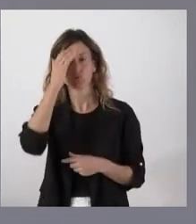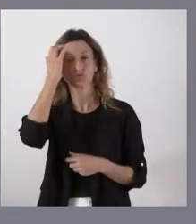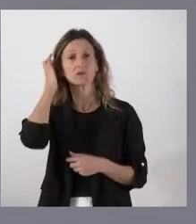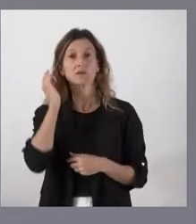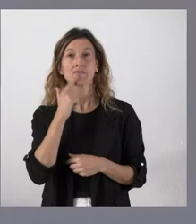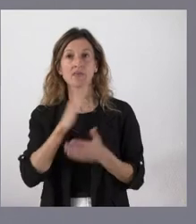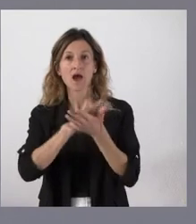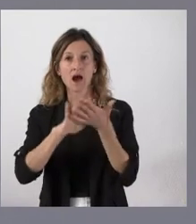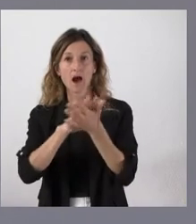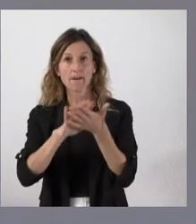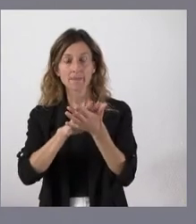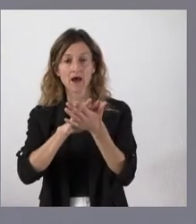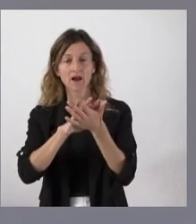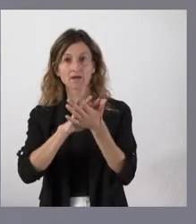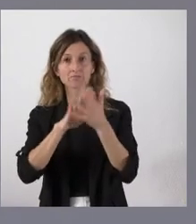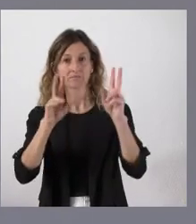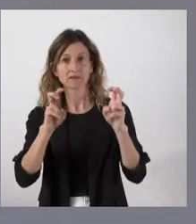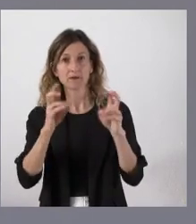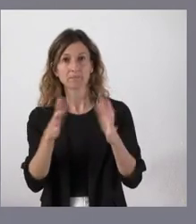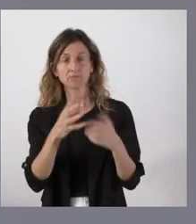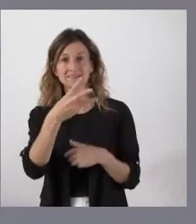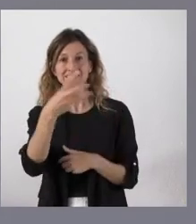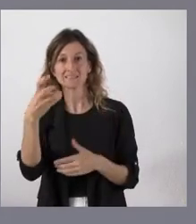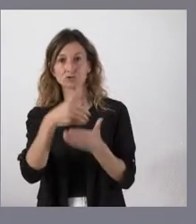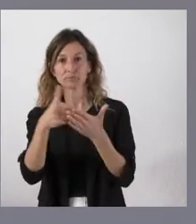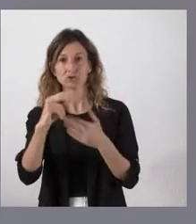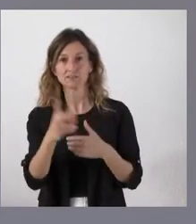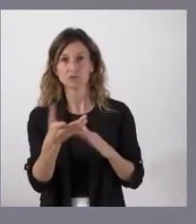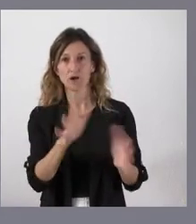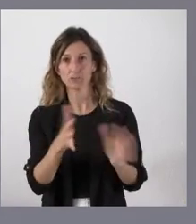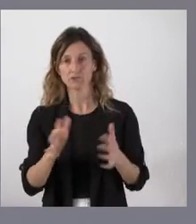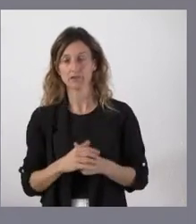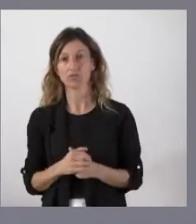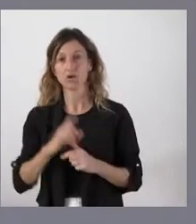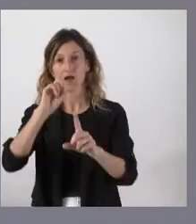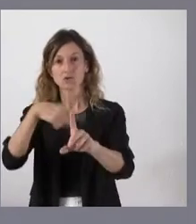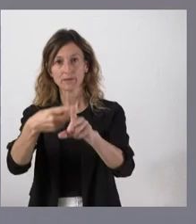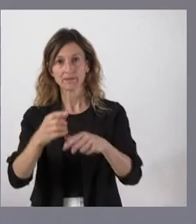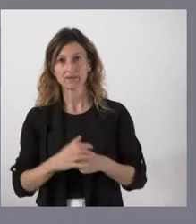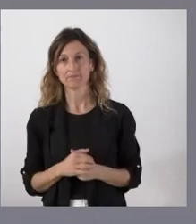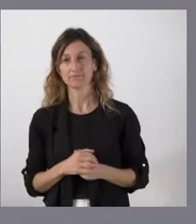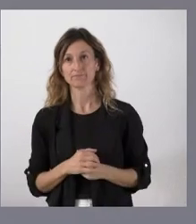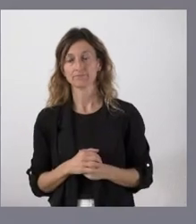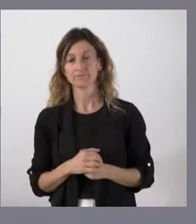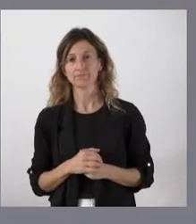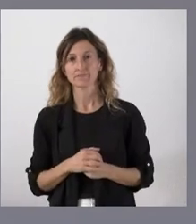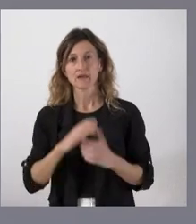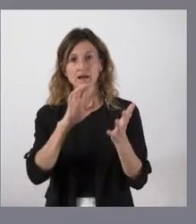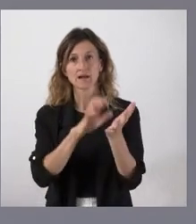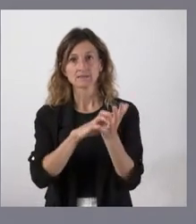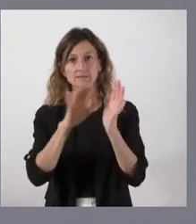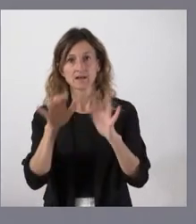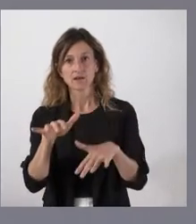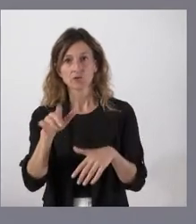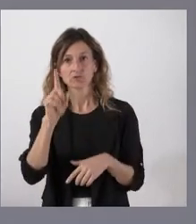estaríamos hablando de un importe en los entornos de los 300 millones de euros para el próximo año. En Castilla y León, además, hay